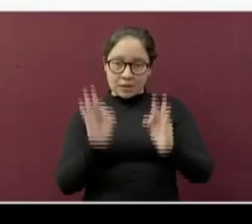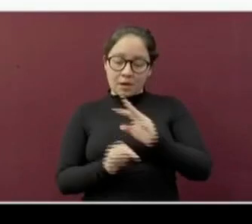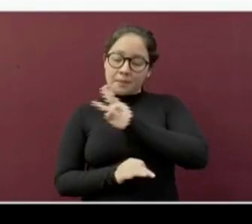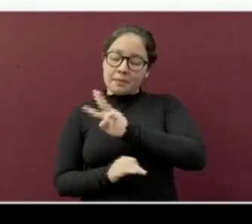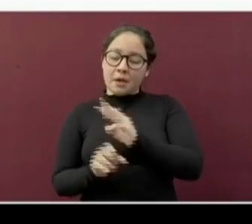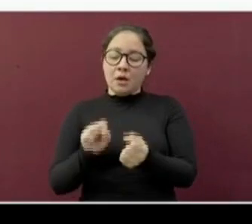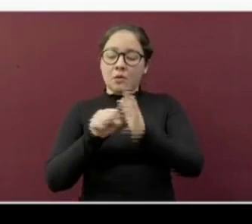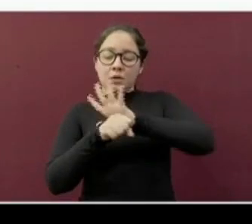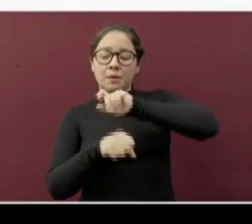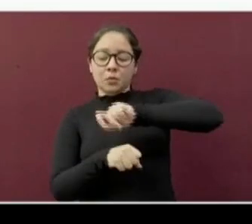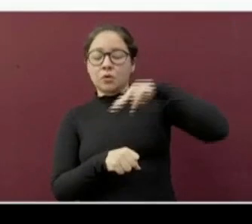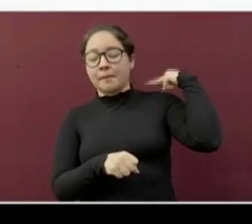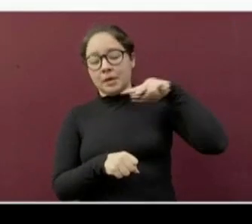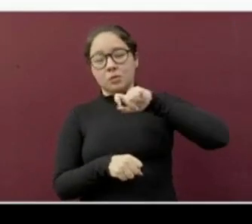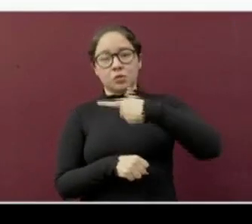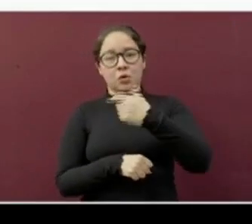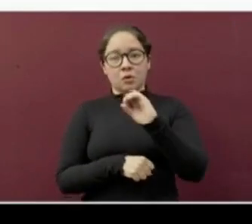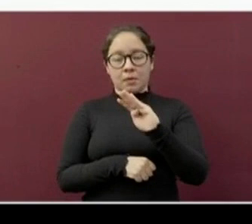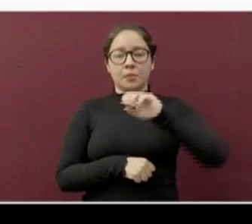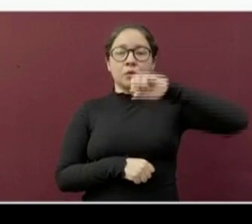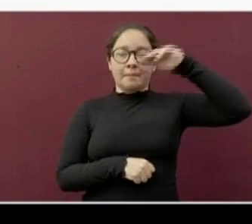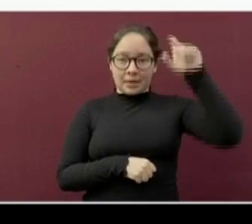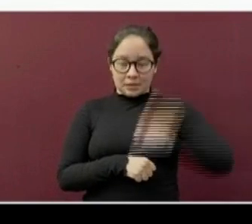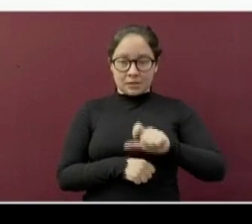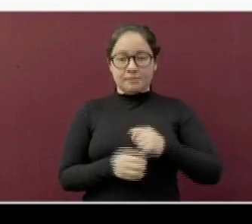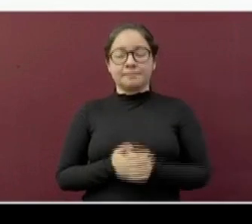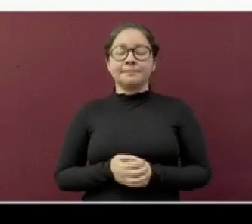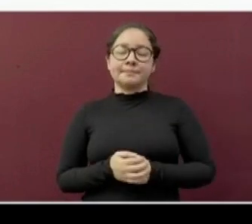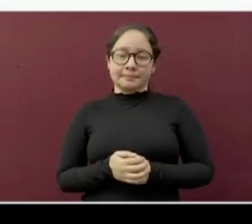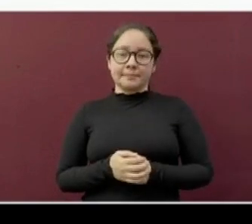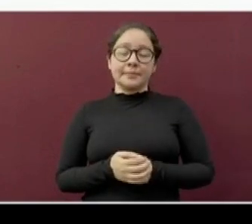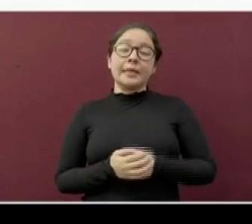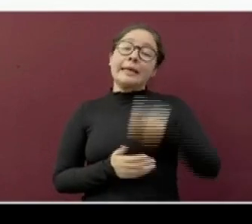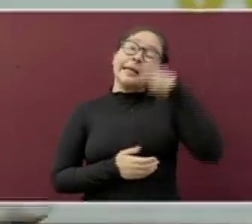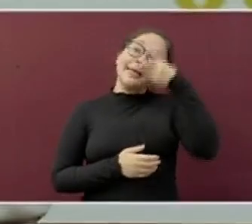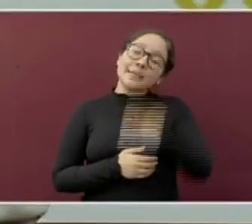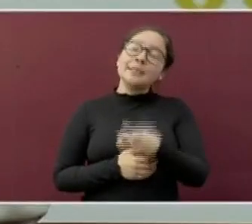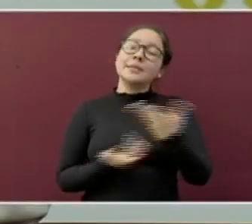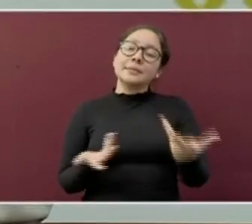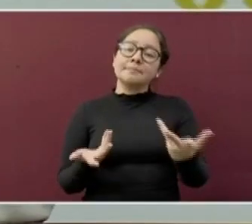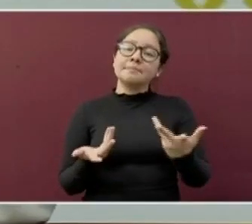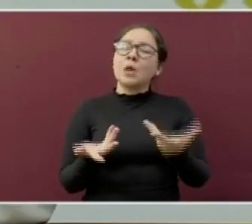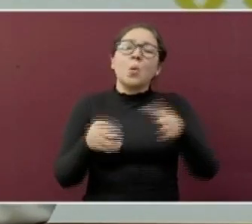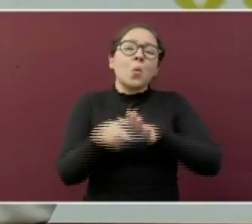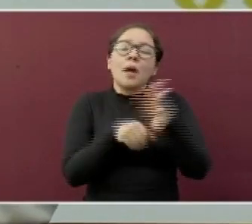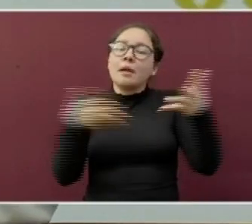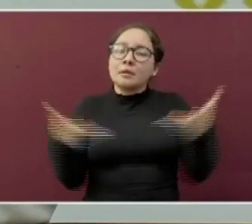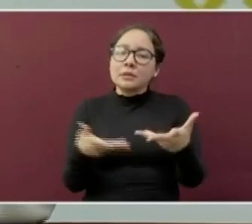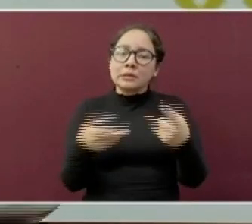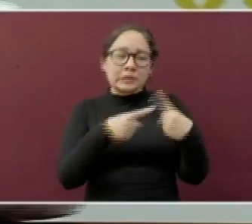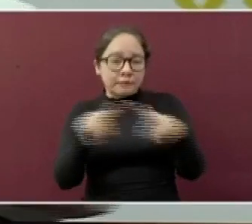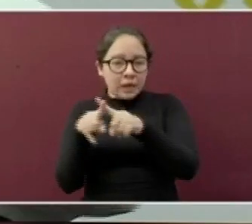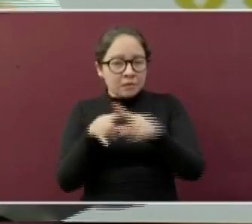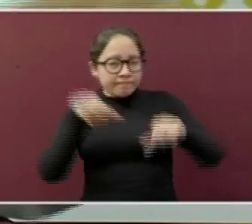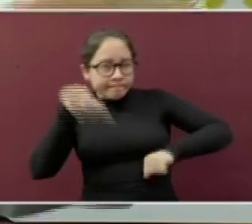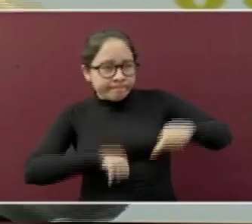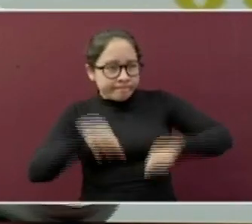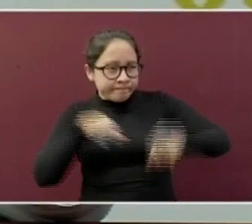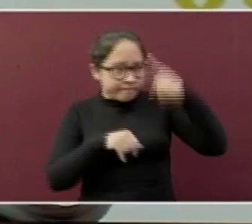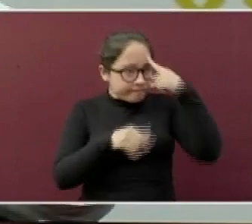.veracruz.gov.mx, así como implementando acciones